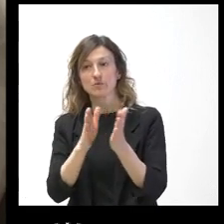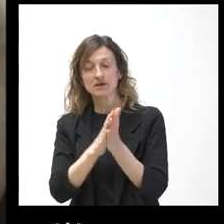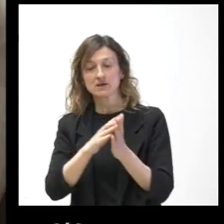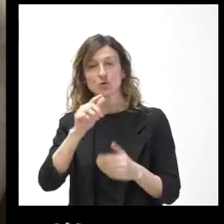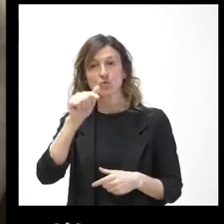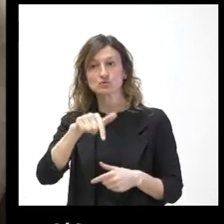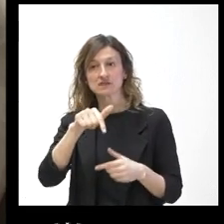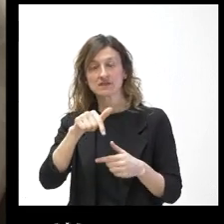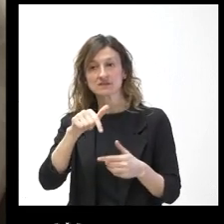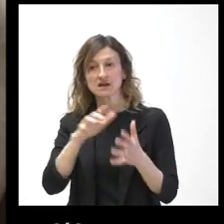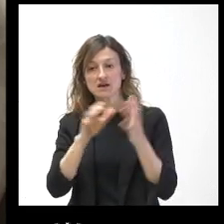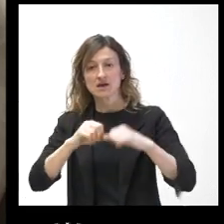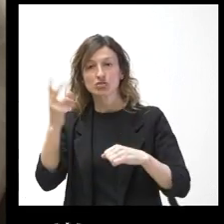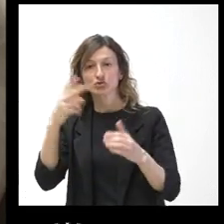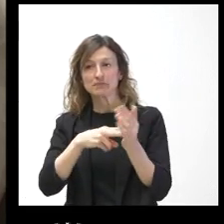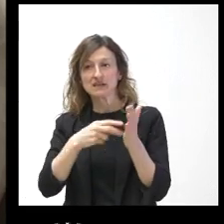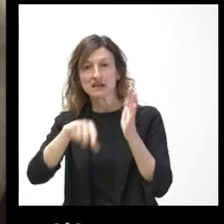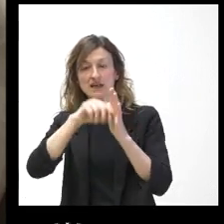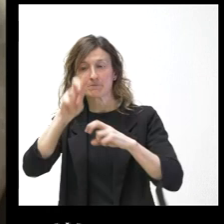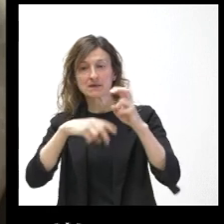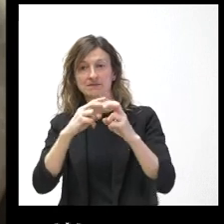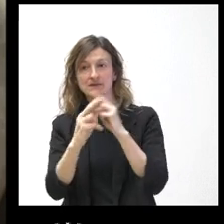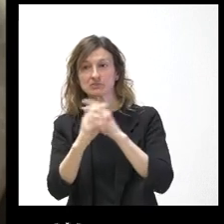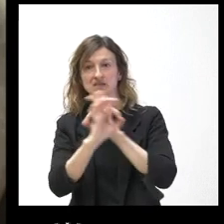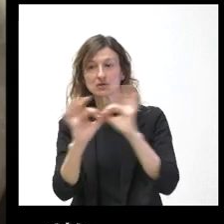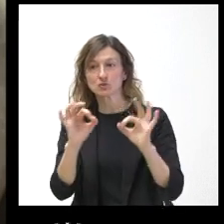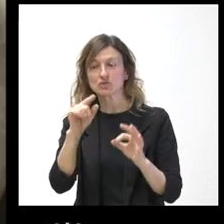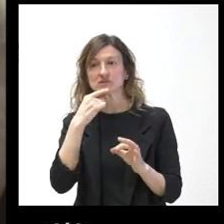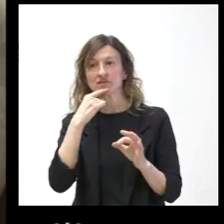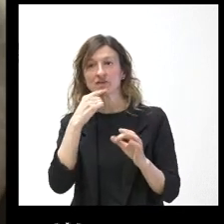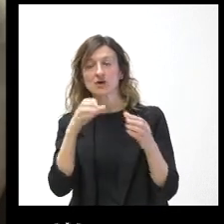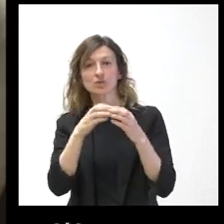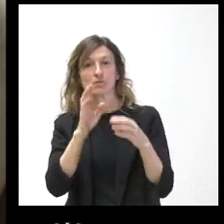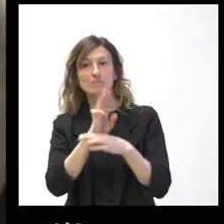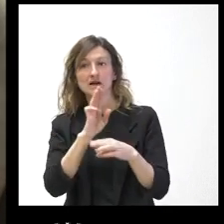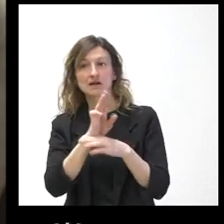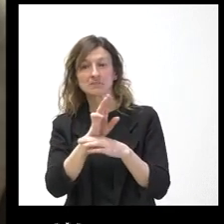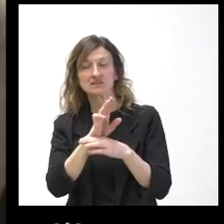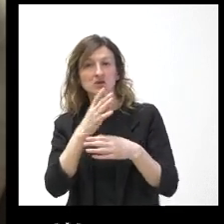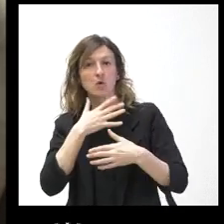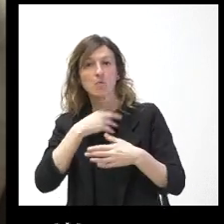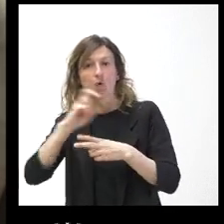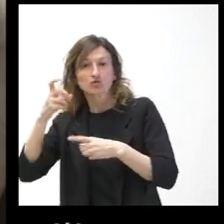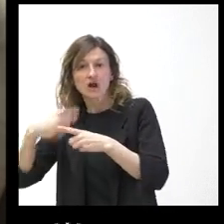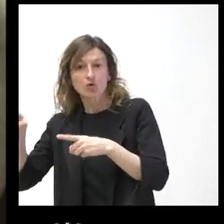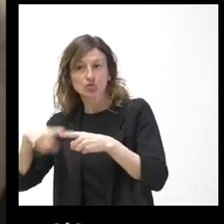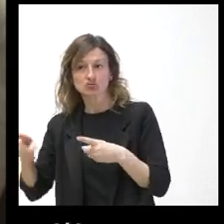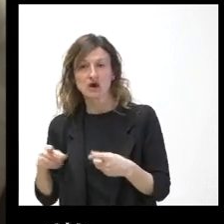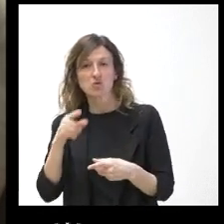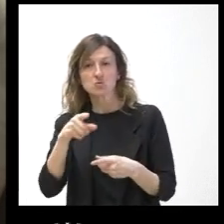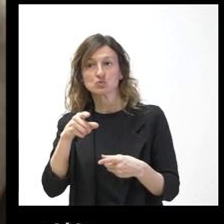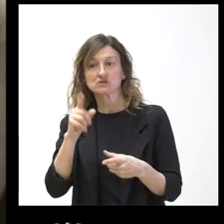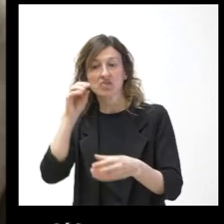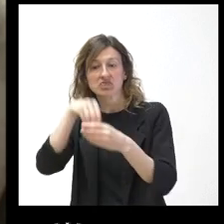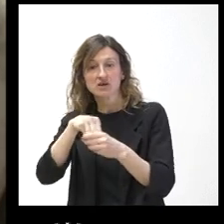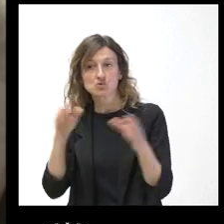de dos mil enmiendas a los presupuestos ni una y usted habla de los grupos parlamentarios como si le fuese algo ajeno como si usted no estuviese ahí